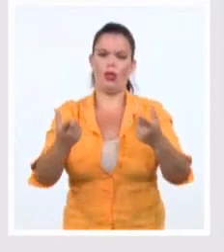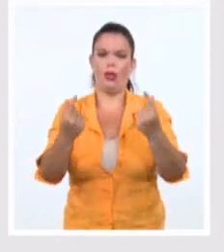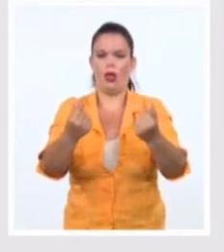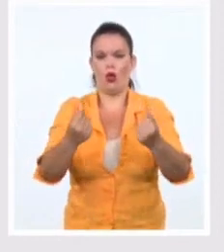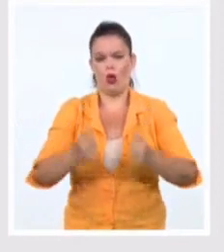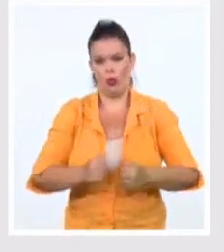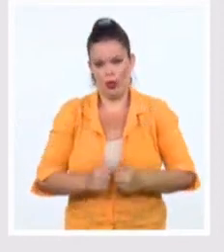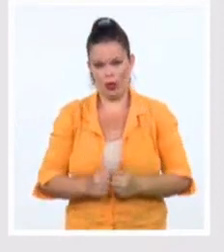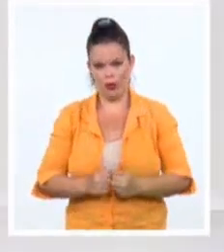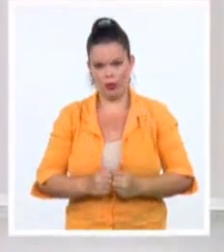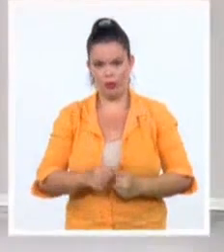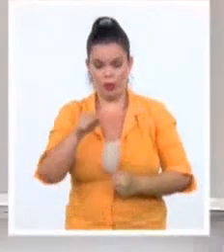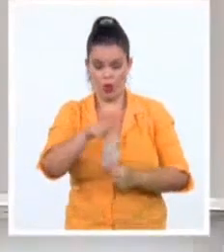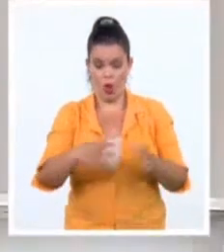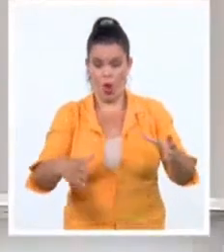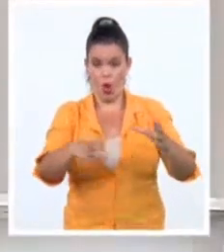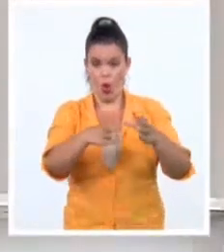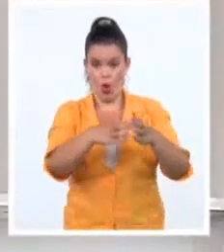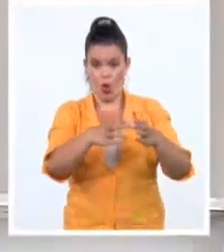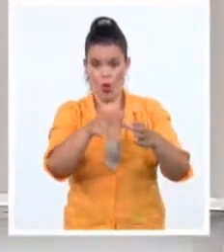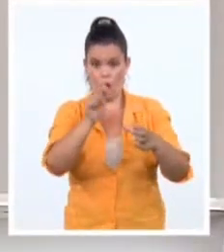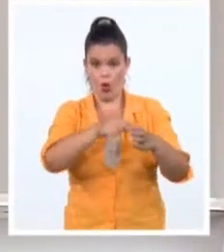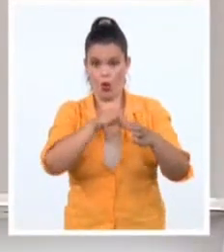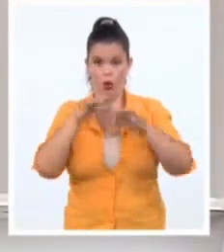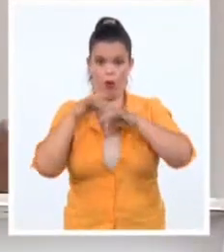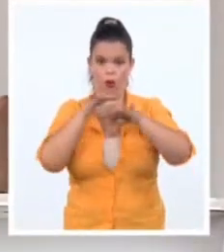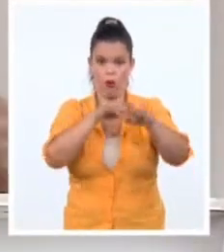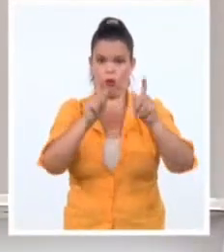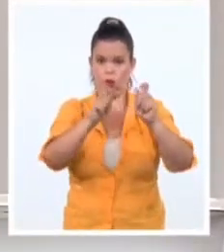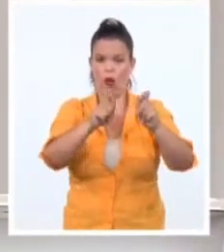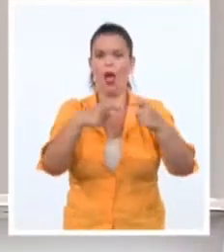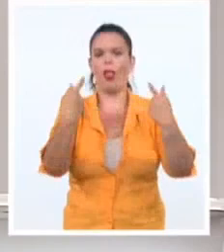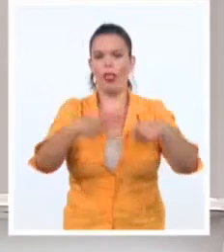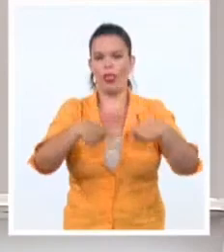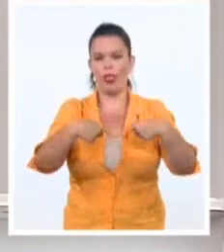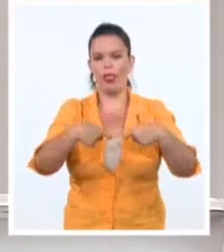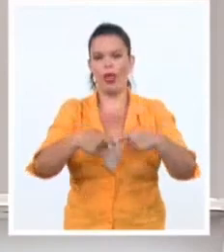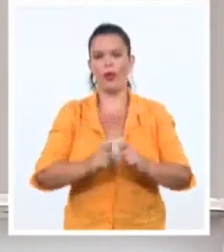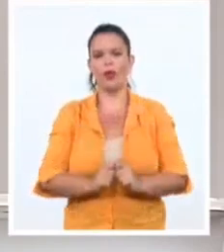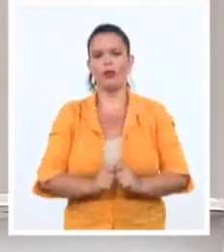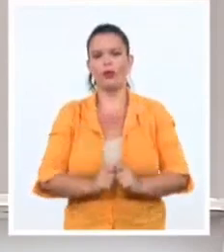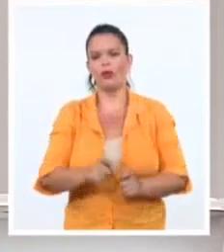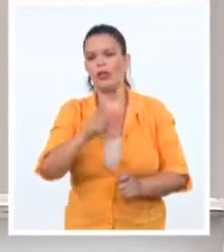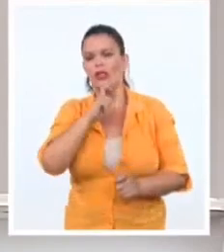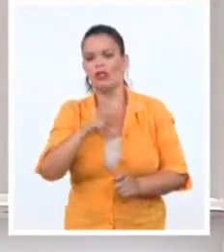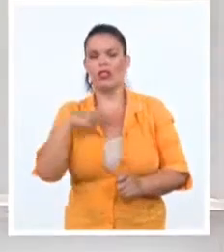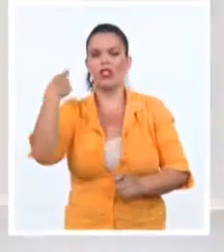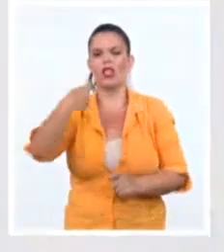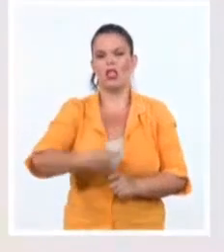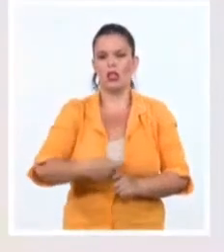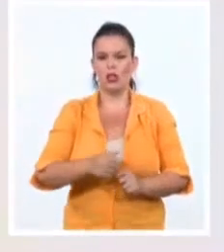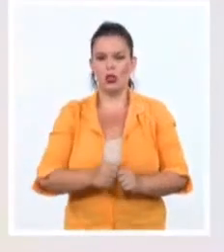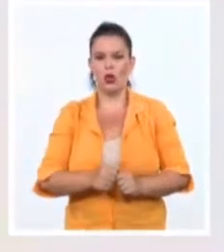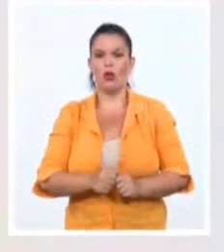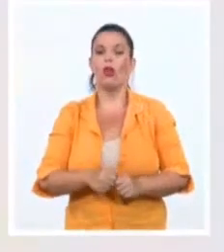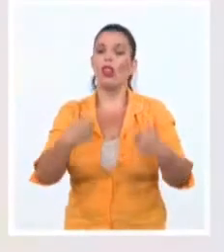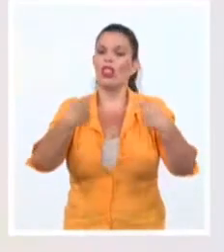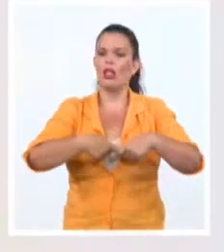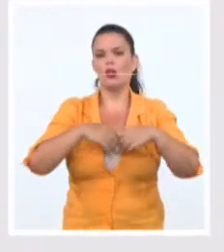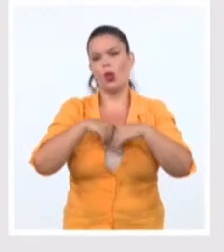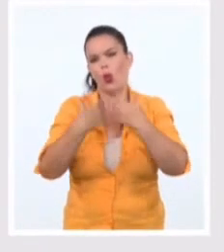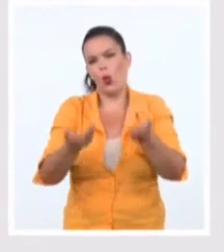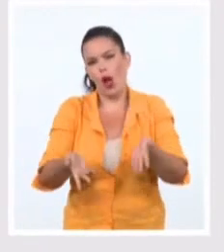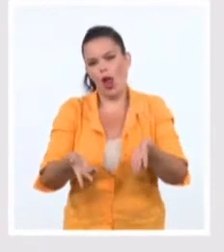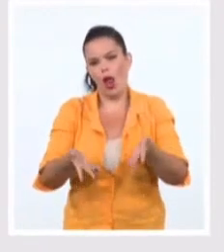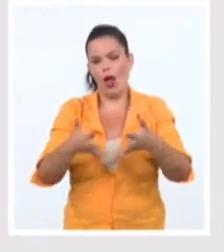deben tomar decisiones difíciles. Se pregunta, simplemente se desvinculan de la política o